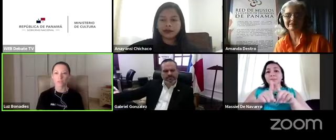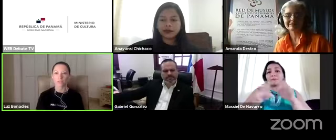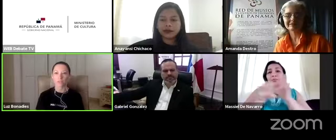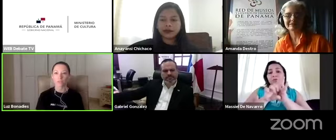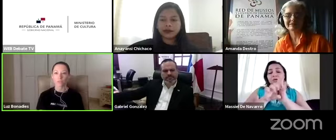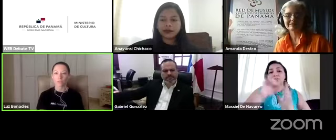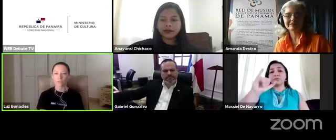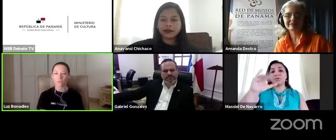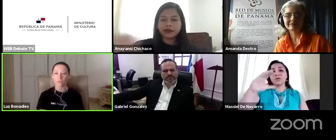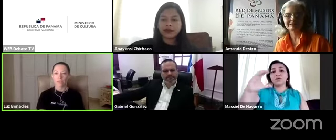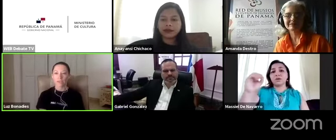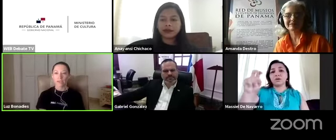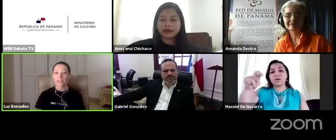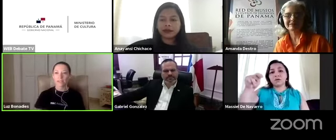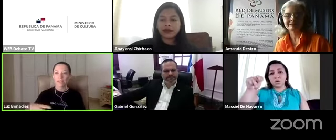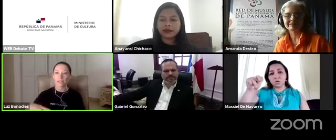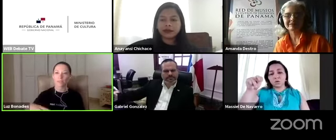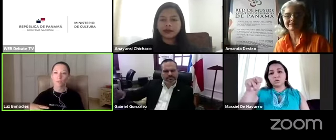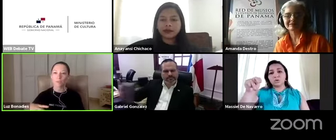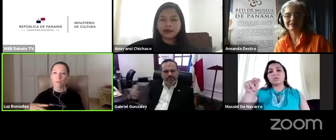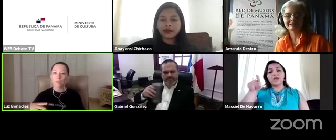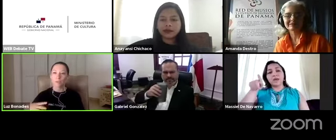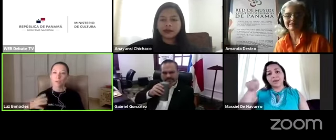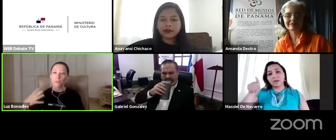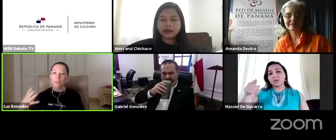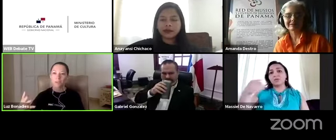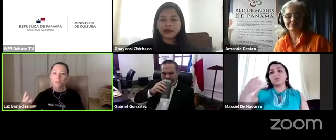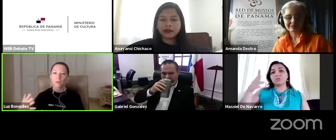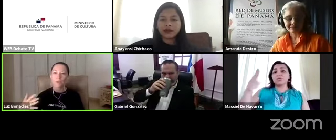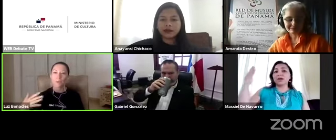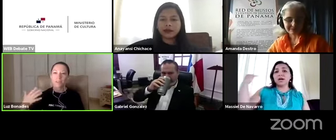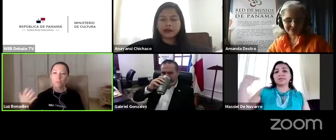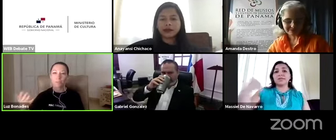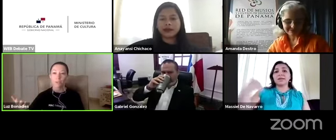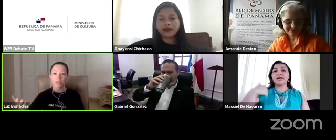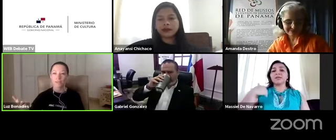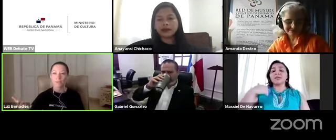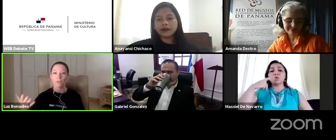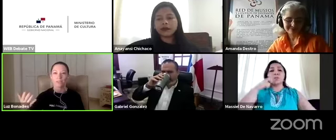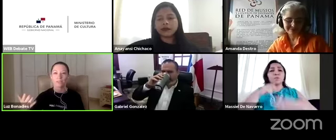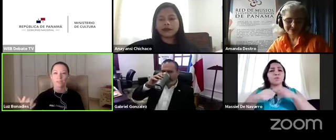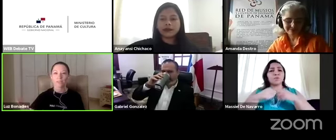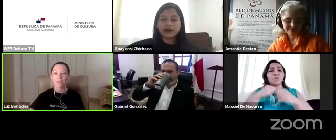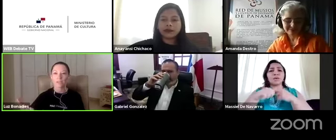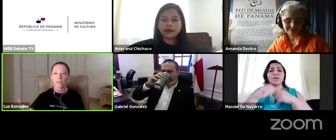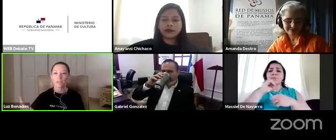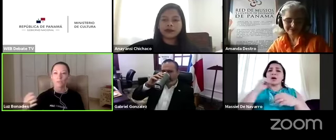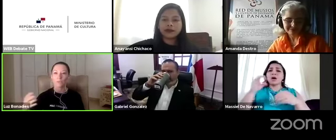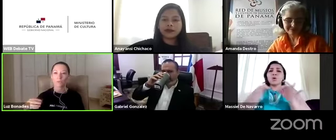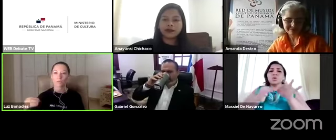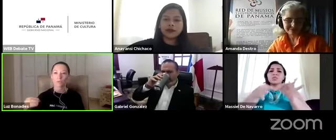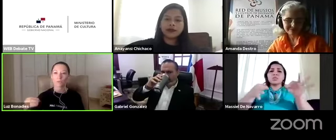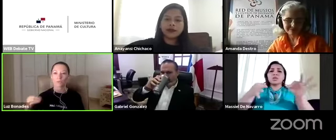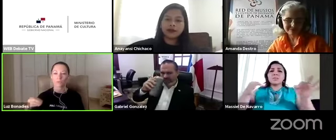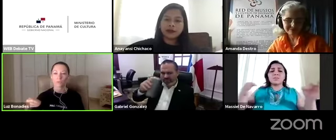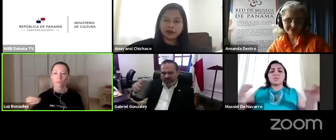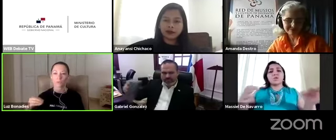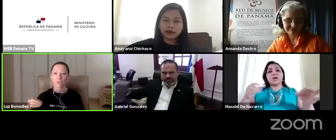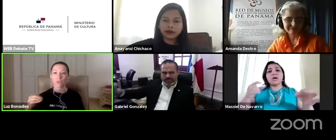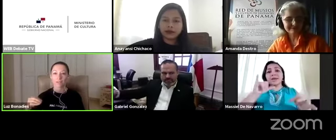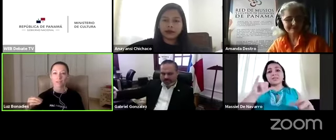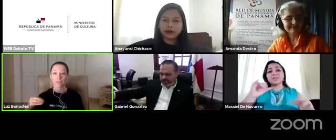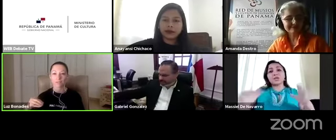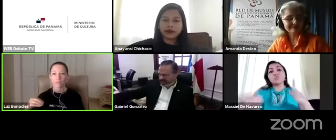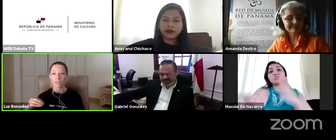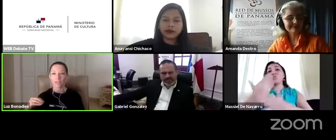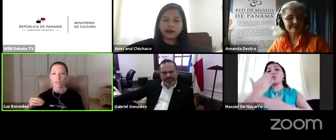Council of Museums, ha tenido problemas o una demora, digamos, lanzando este nuevo concepto de